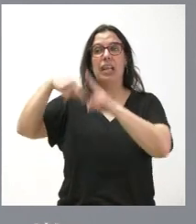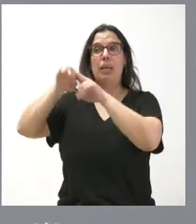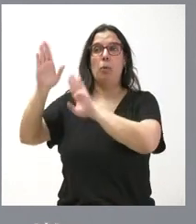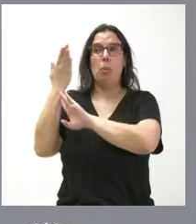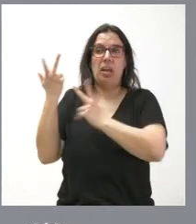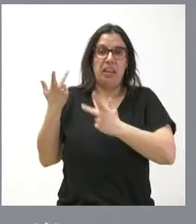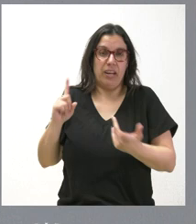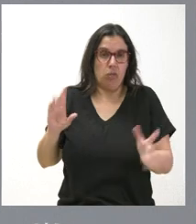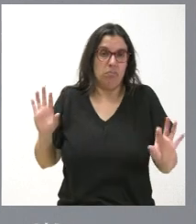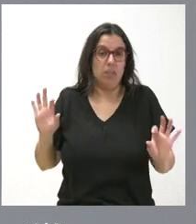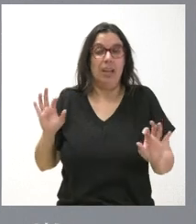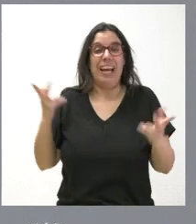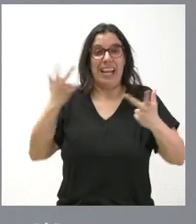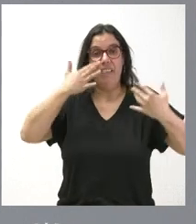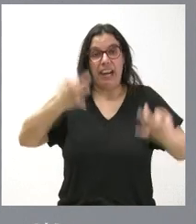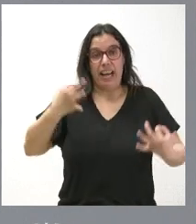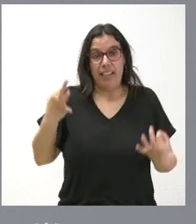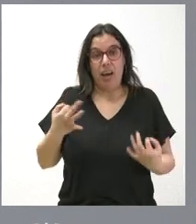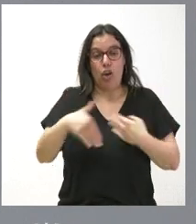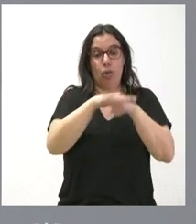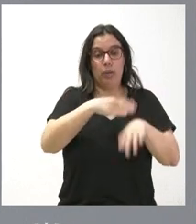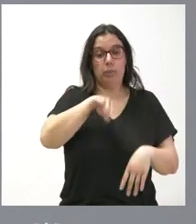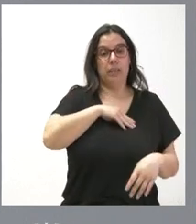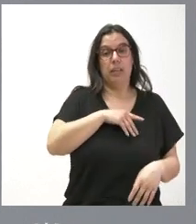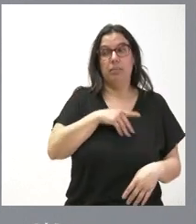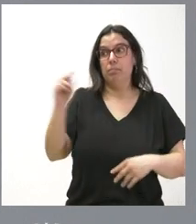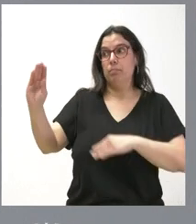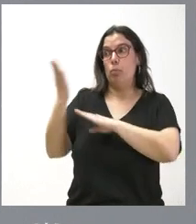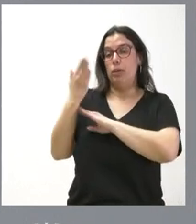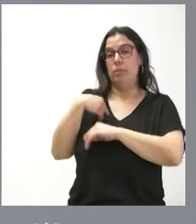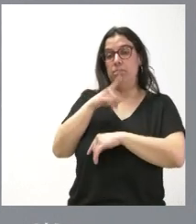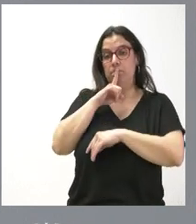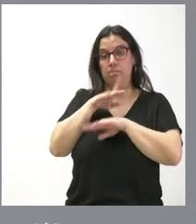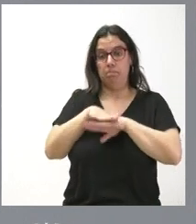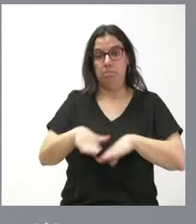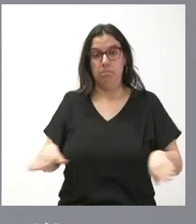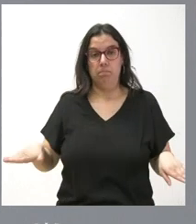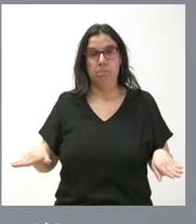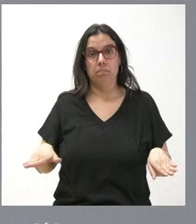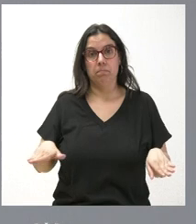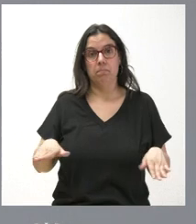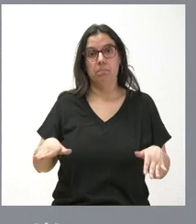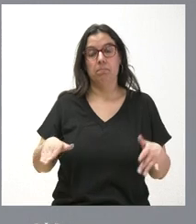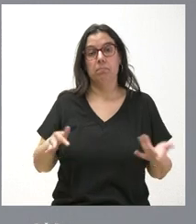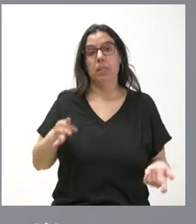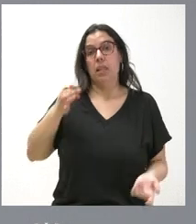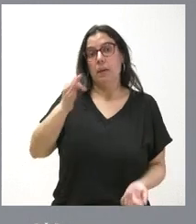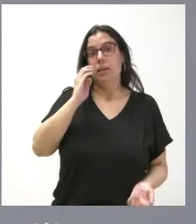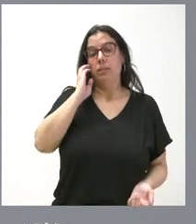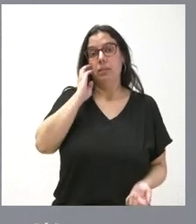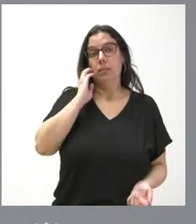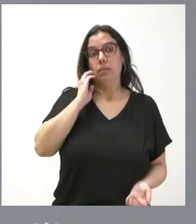sino el silencio del Gobierno de España ante esta posición y el hecho de